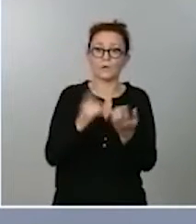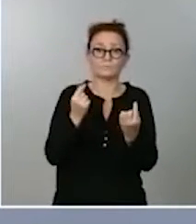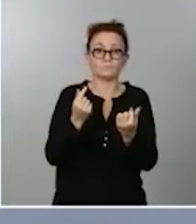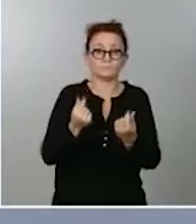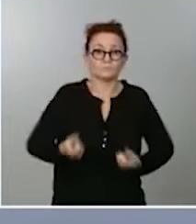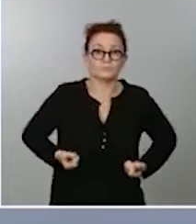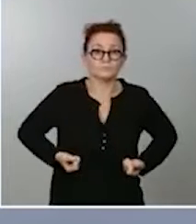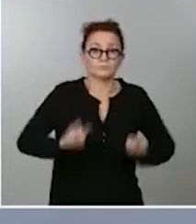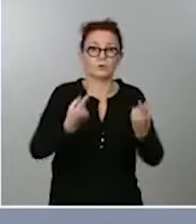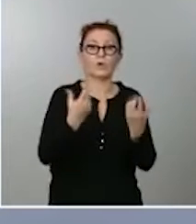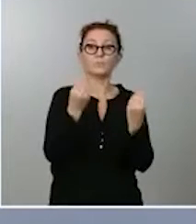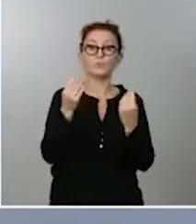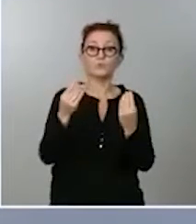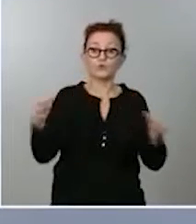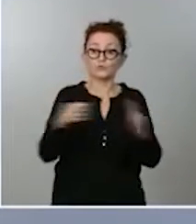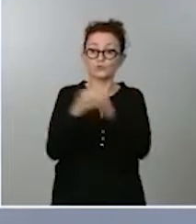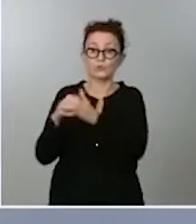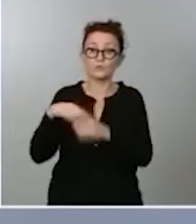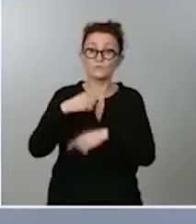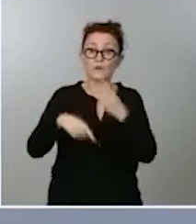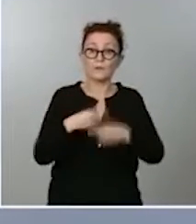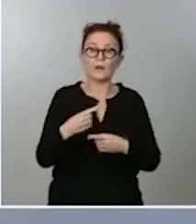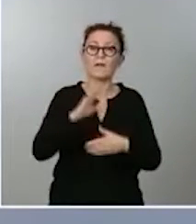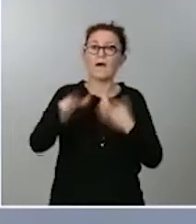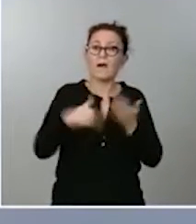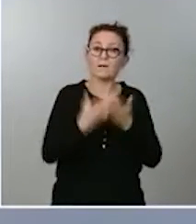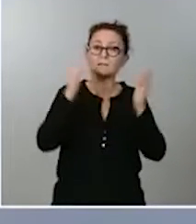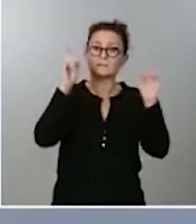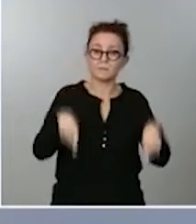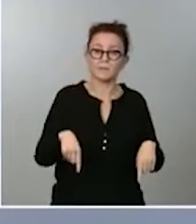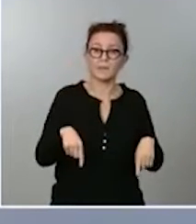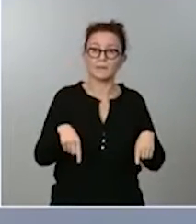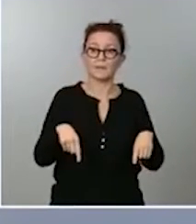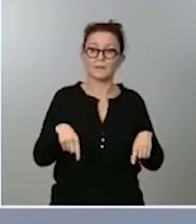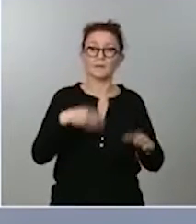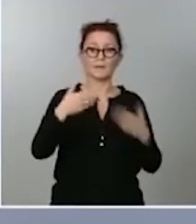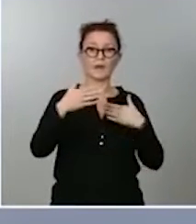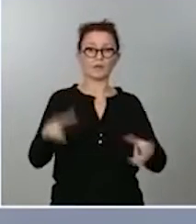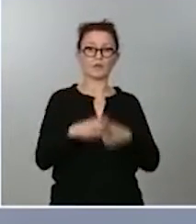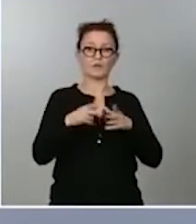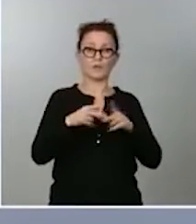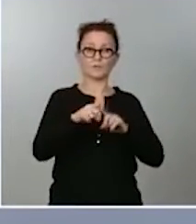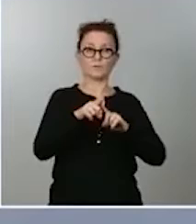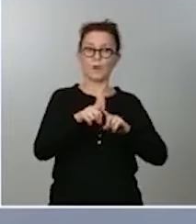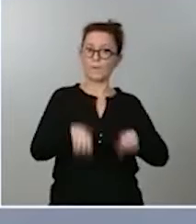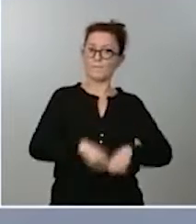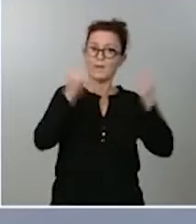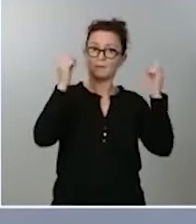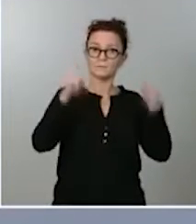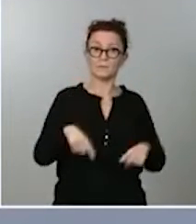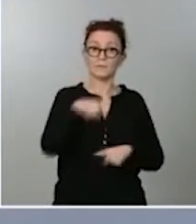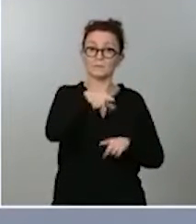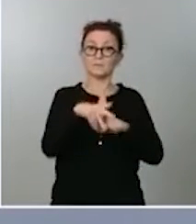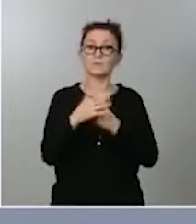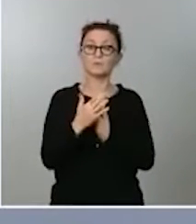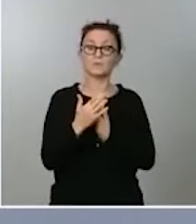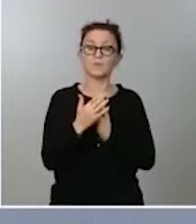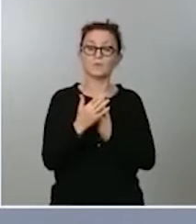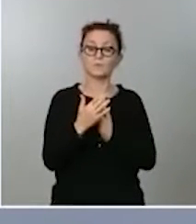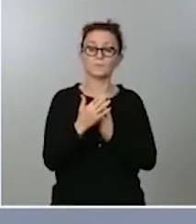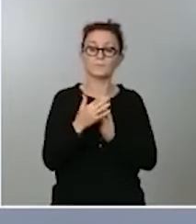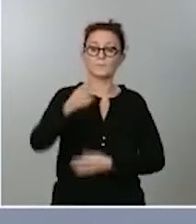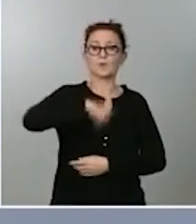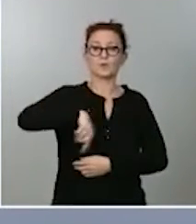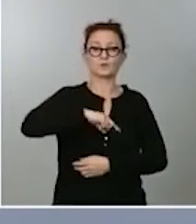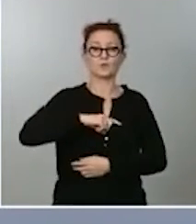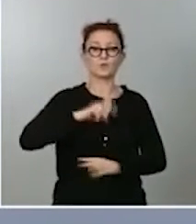familiares, cuando no directamente un quebranto de las relaciones sociales. Por lo tanto, ante este fenómeno, es ante lo que damos respuesta con